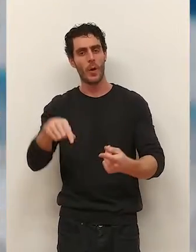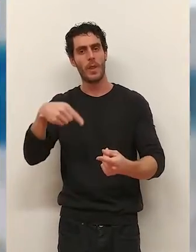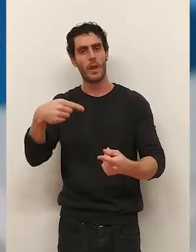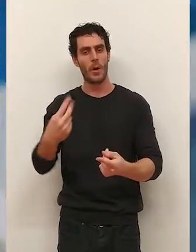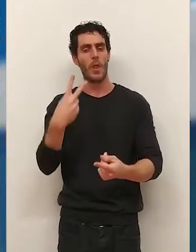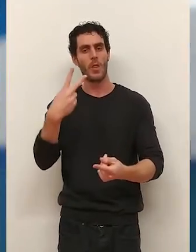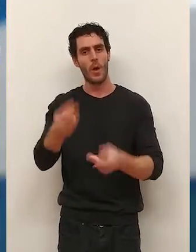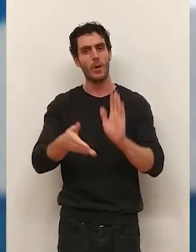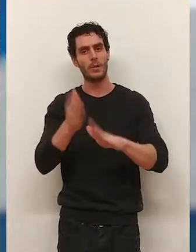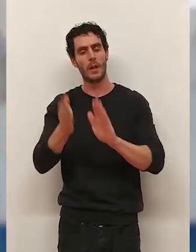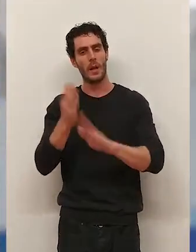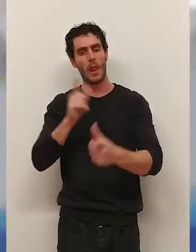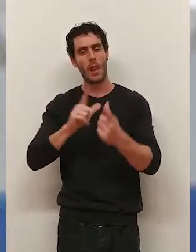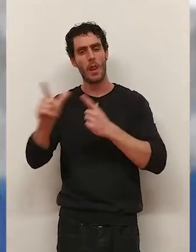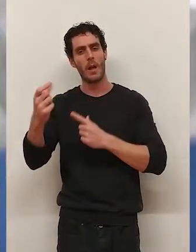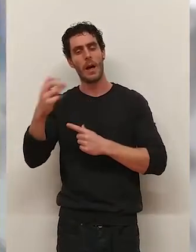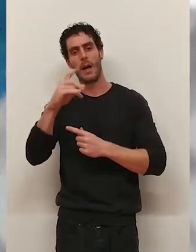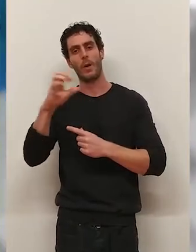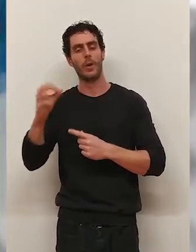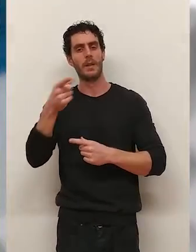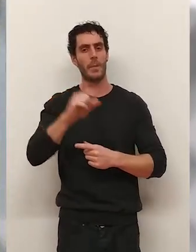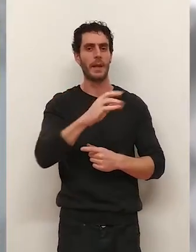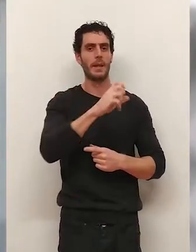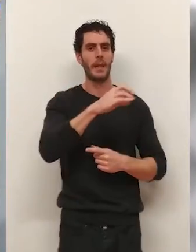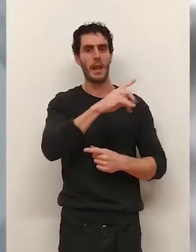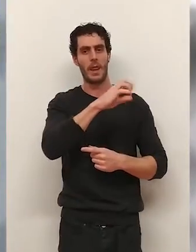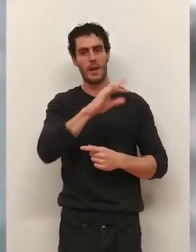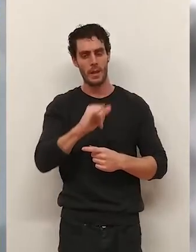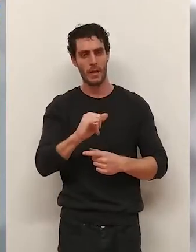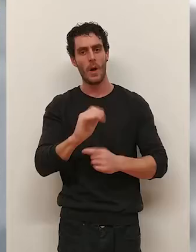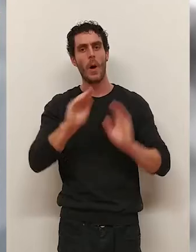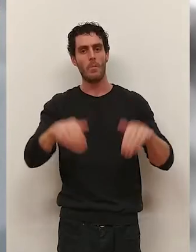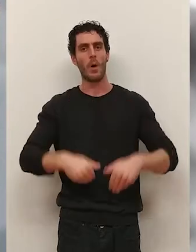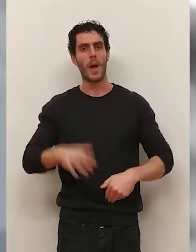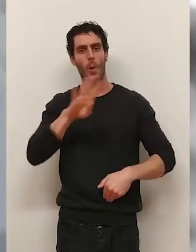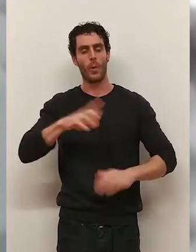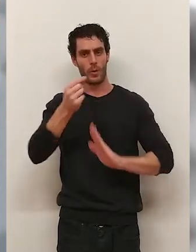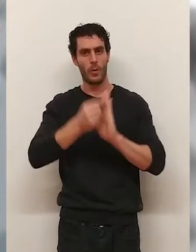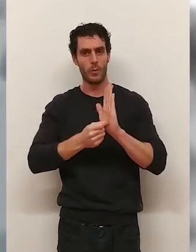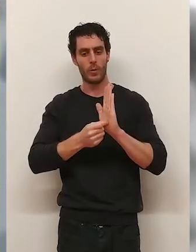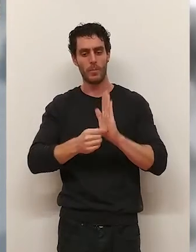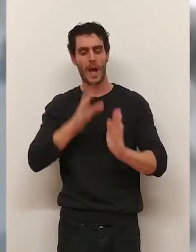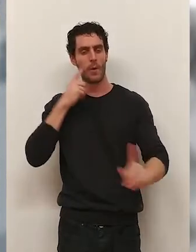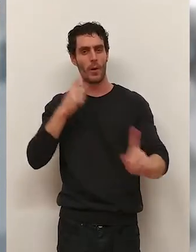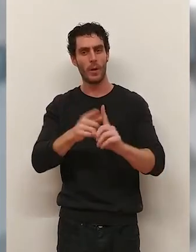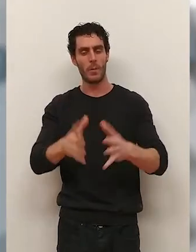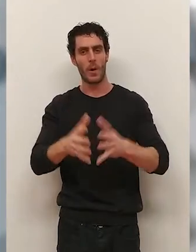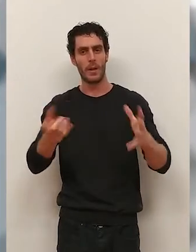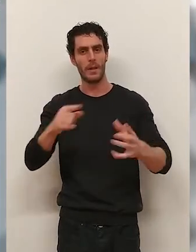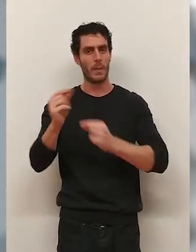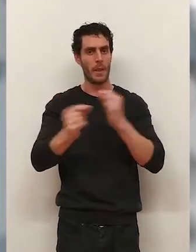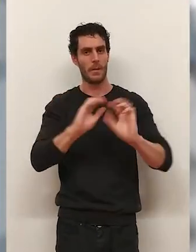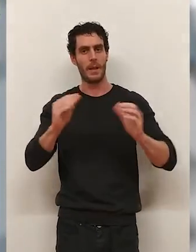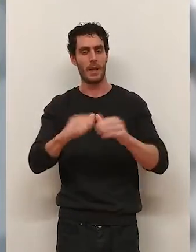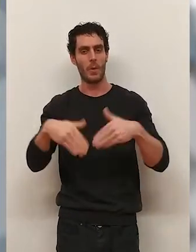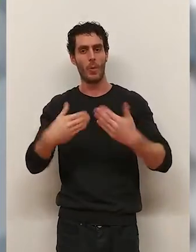llegan después de dos salidas consecutivas al COI e Intercity, de las que han regresado con cuatro puntos en su mochila. Ahora el gran objetivo y el gran